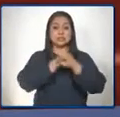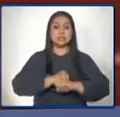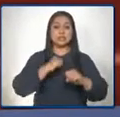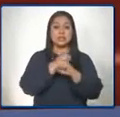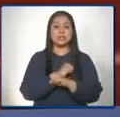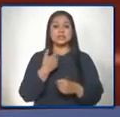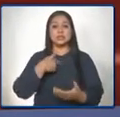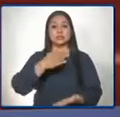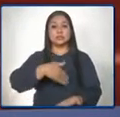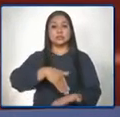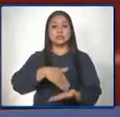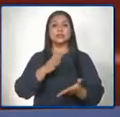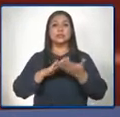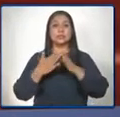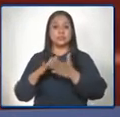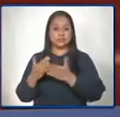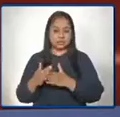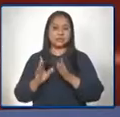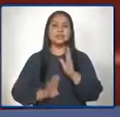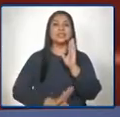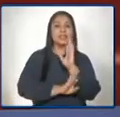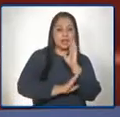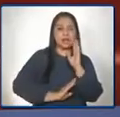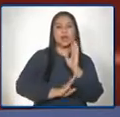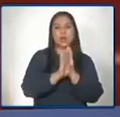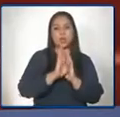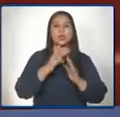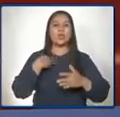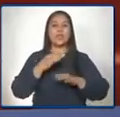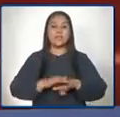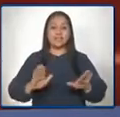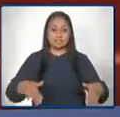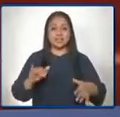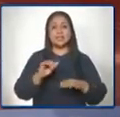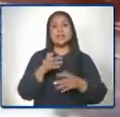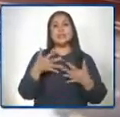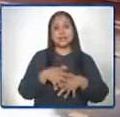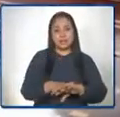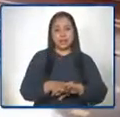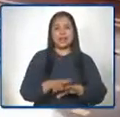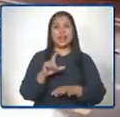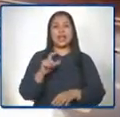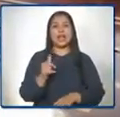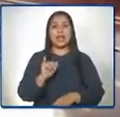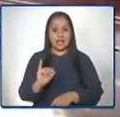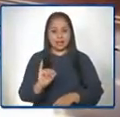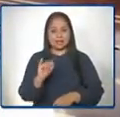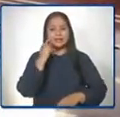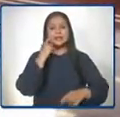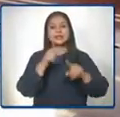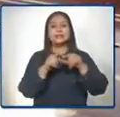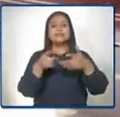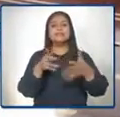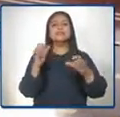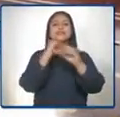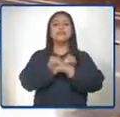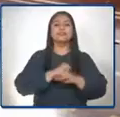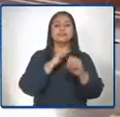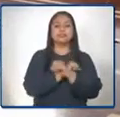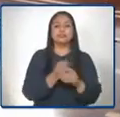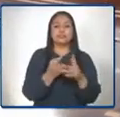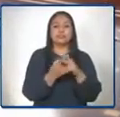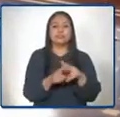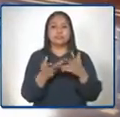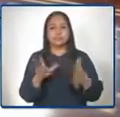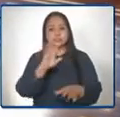centros comunitarios de desarrollo infantil integral. Estrategia que ha sido desde el marco de la